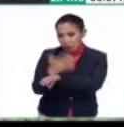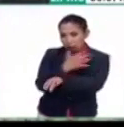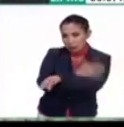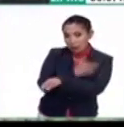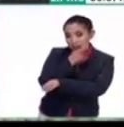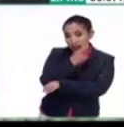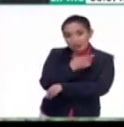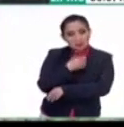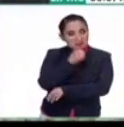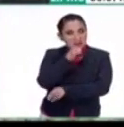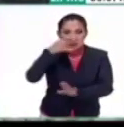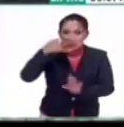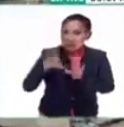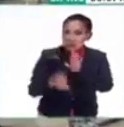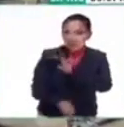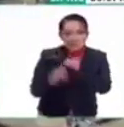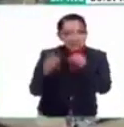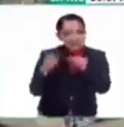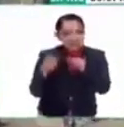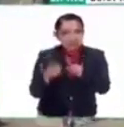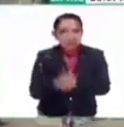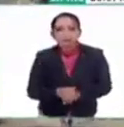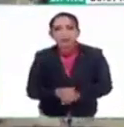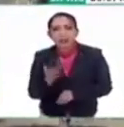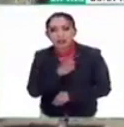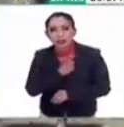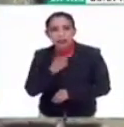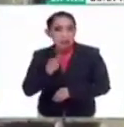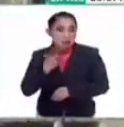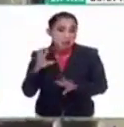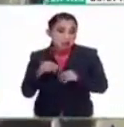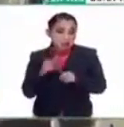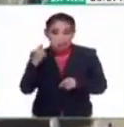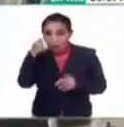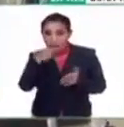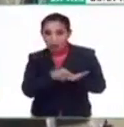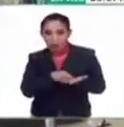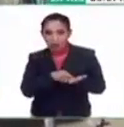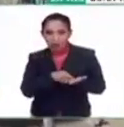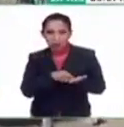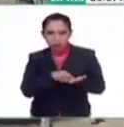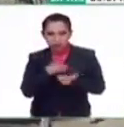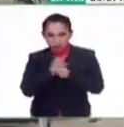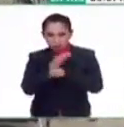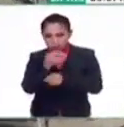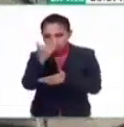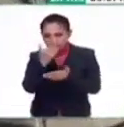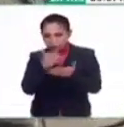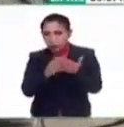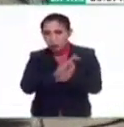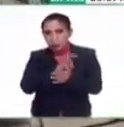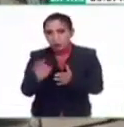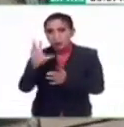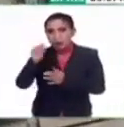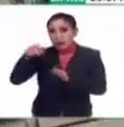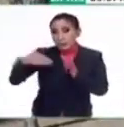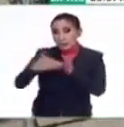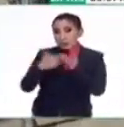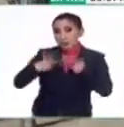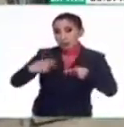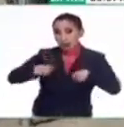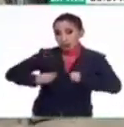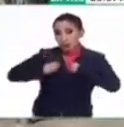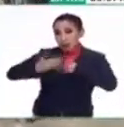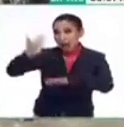afirman que no se ha llegado a tanto, debe de haber, pues aquí yo tenía unos datos, pudo haber tenido 80 mil habitantes